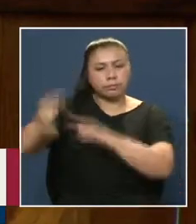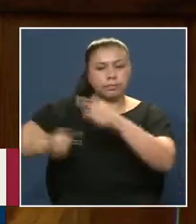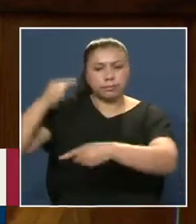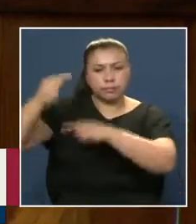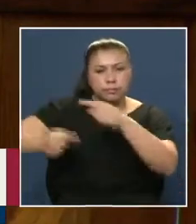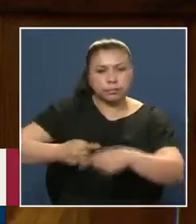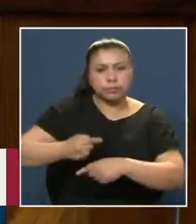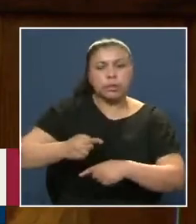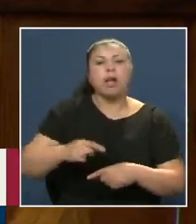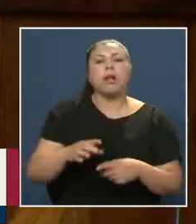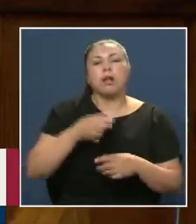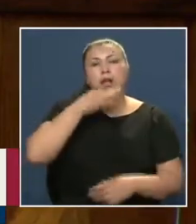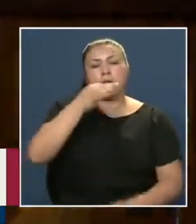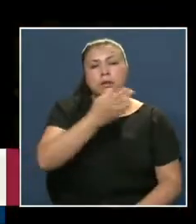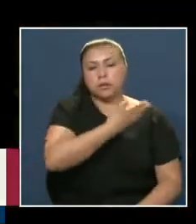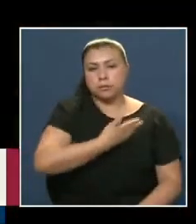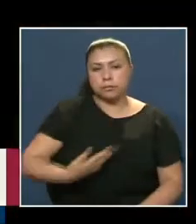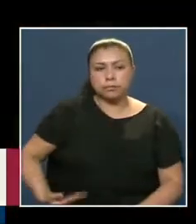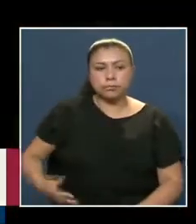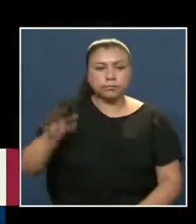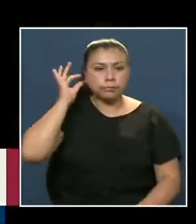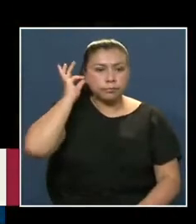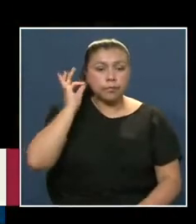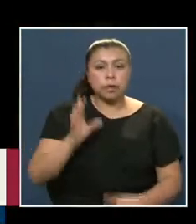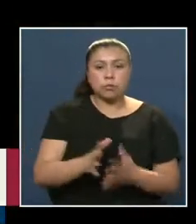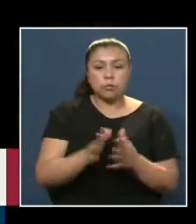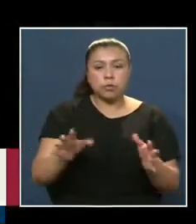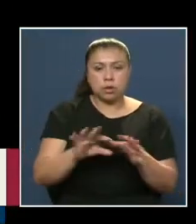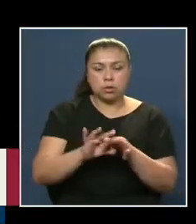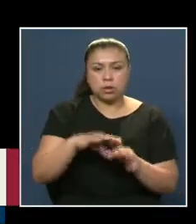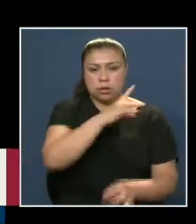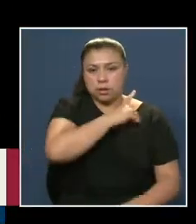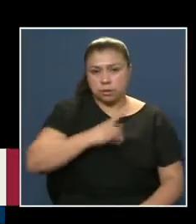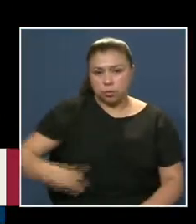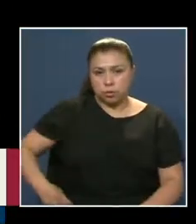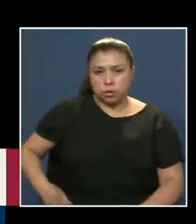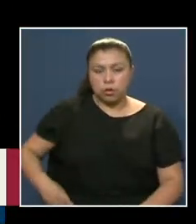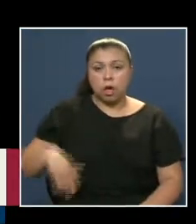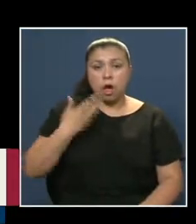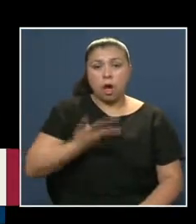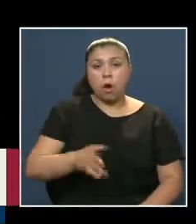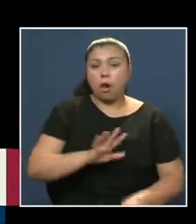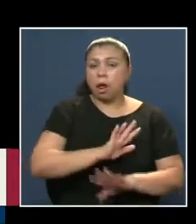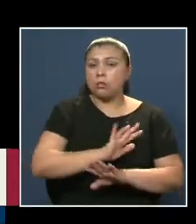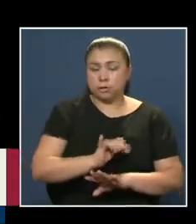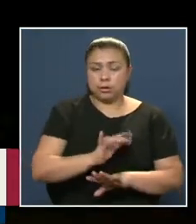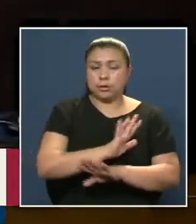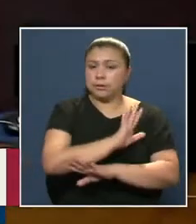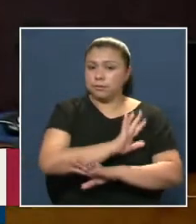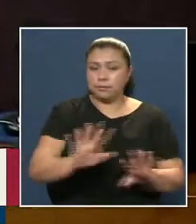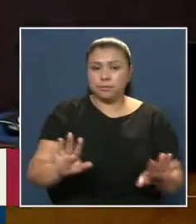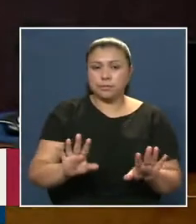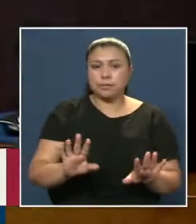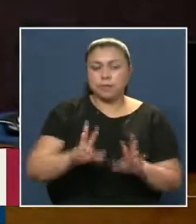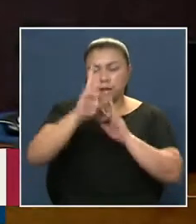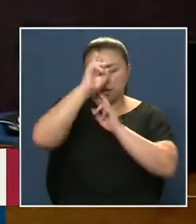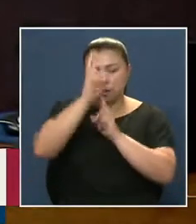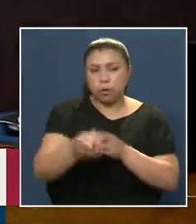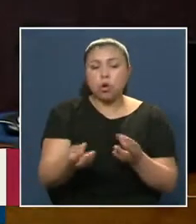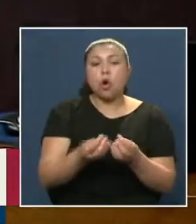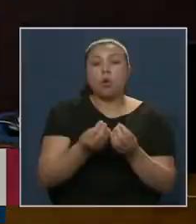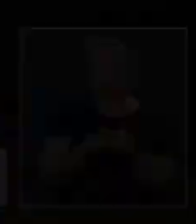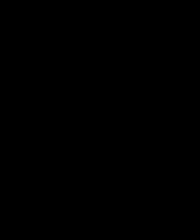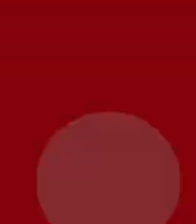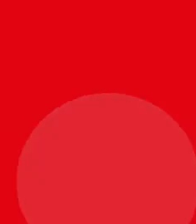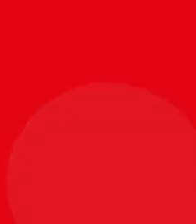Gracias Muchas gracias Diputado Ahora si Hemos concluido El homenaje Muchas gracias Por estar